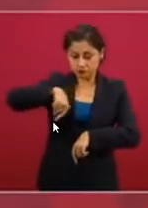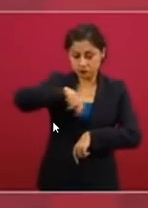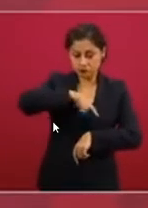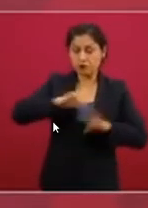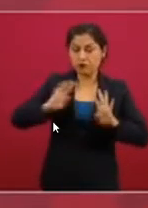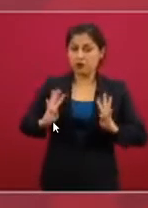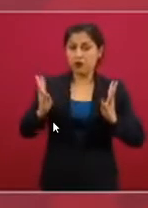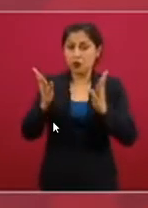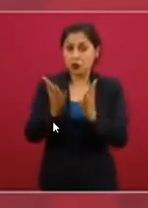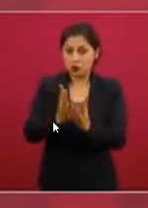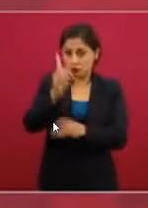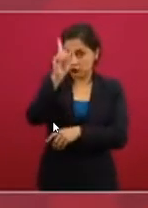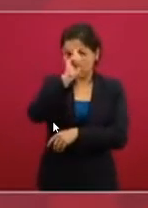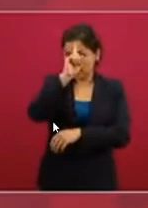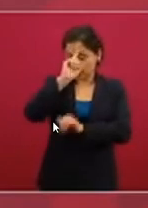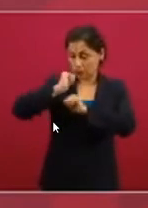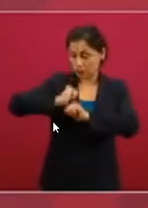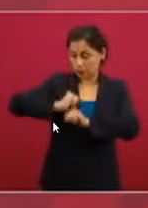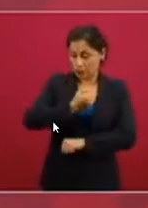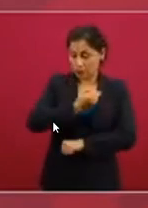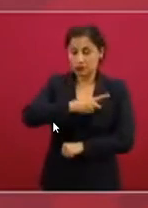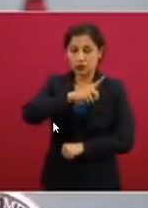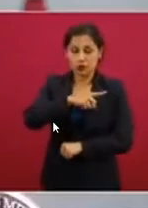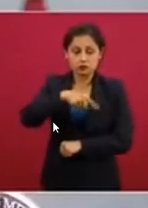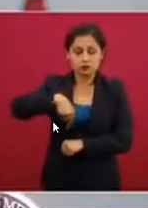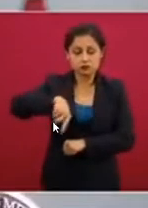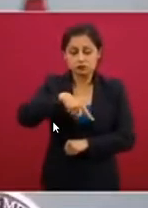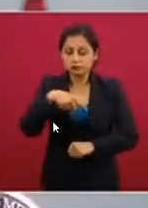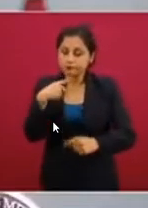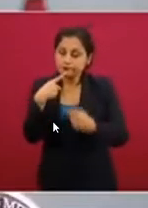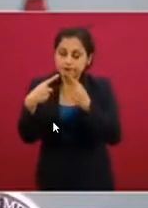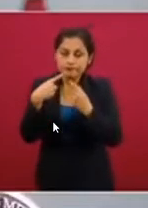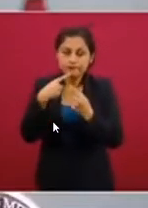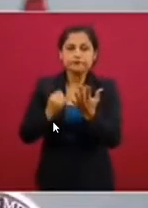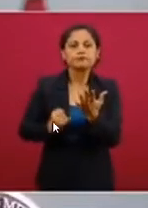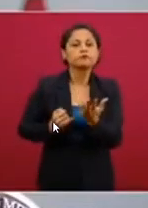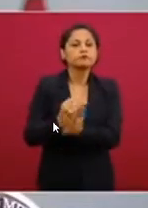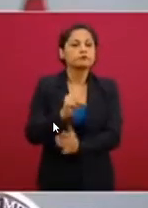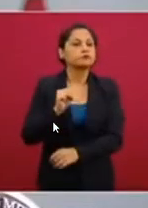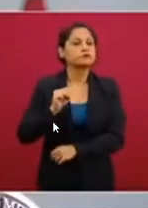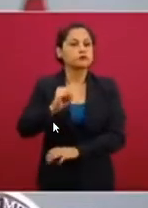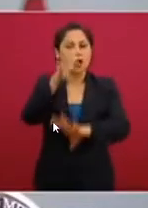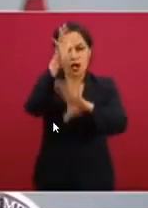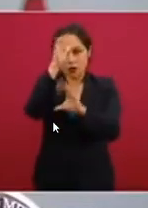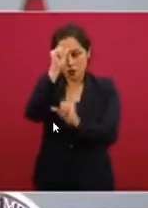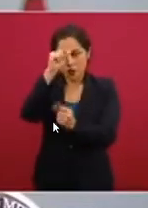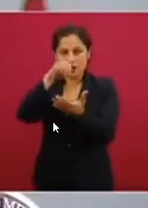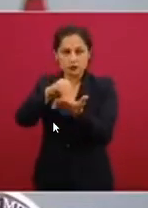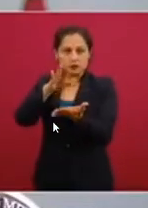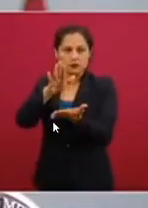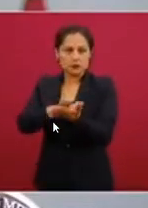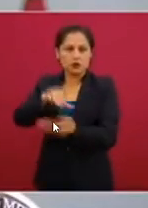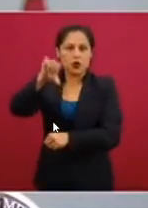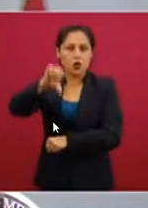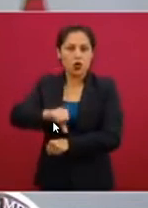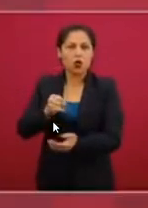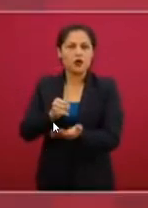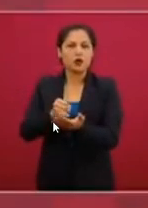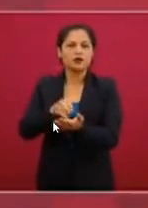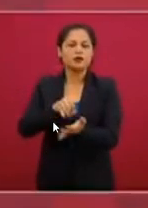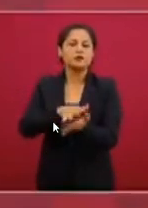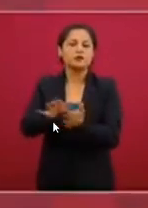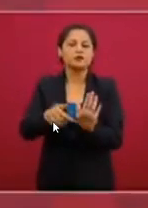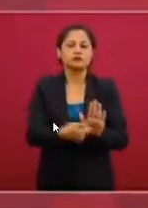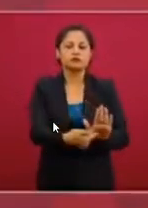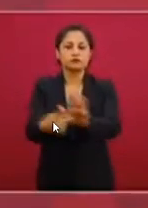se emitirá hoy el acuerdo correspondiente donde se detallan estas medidas y queda en manos